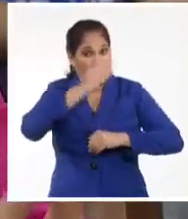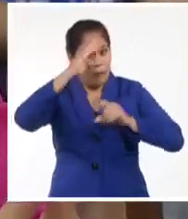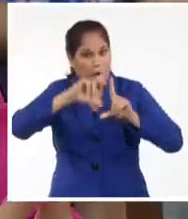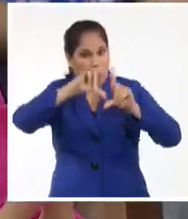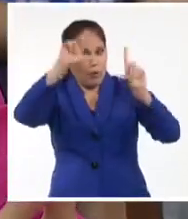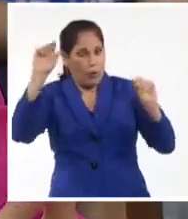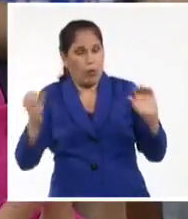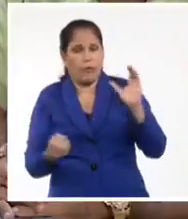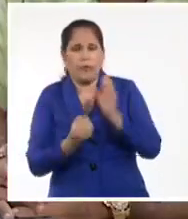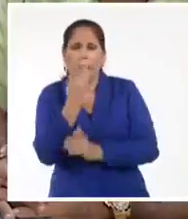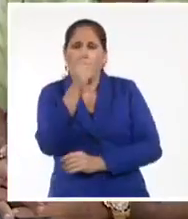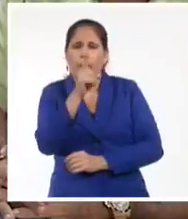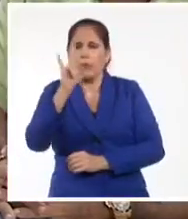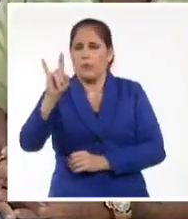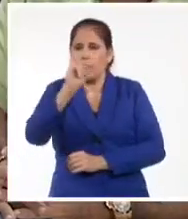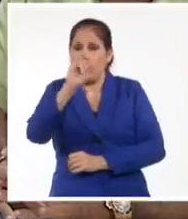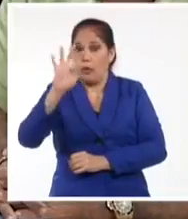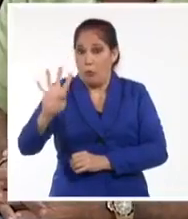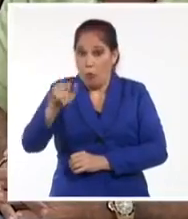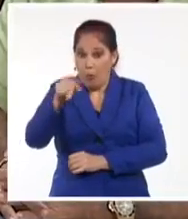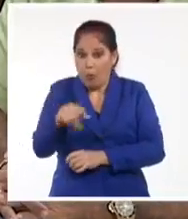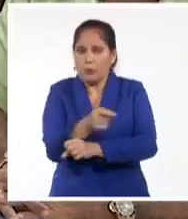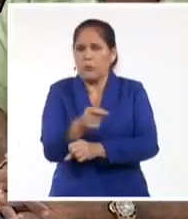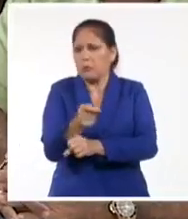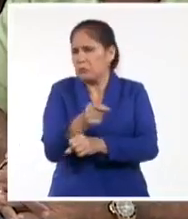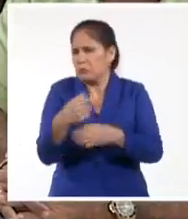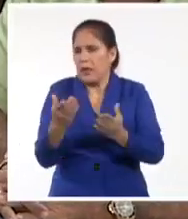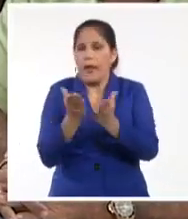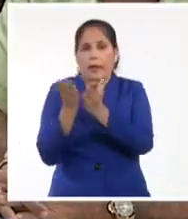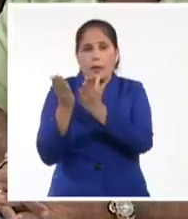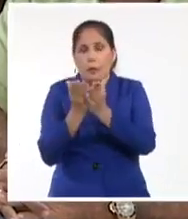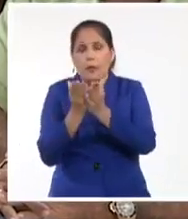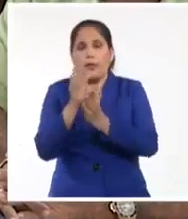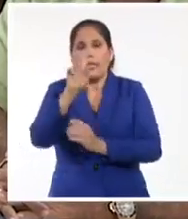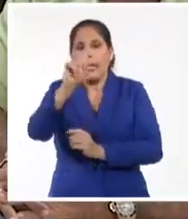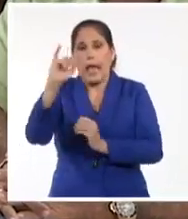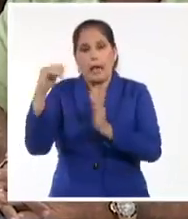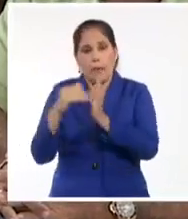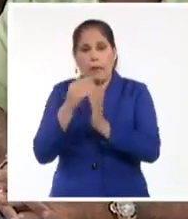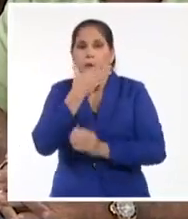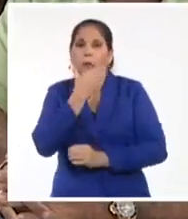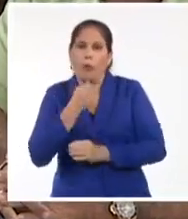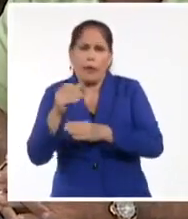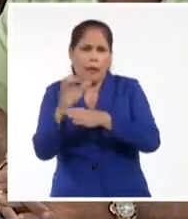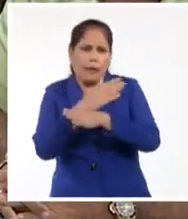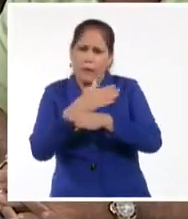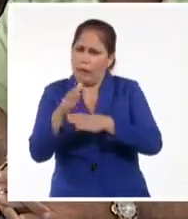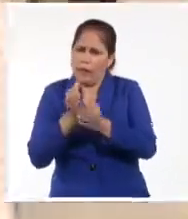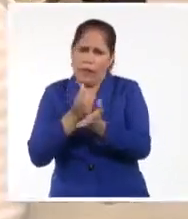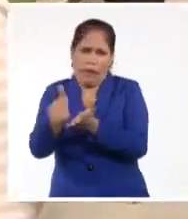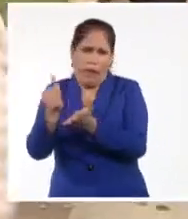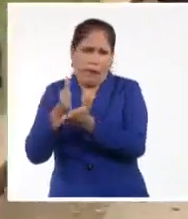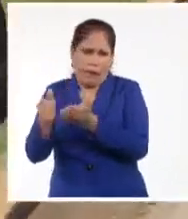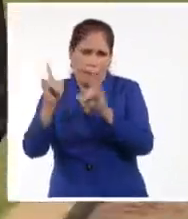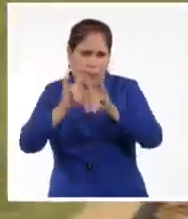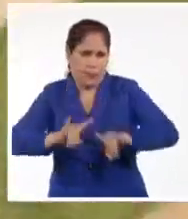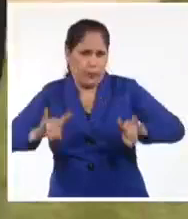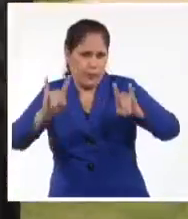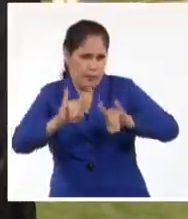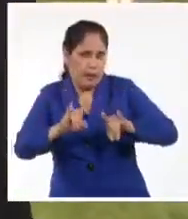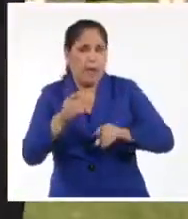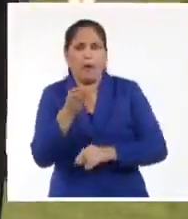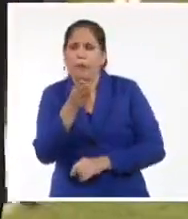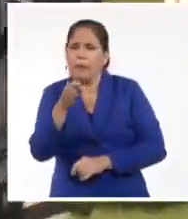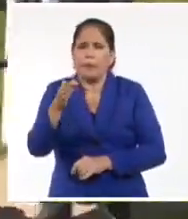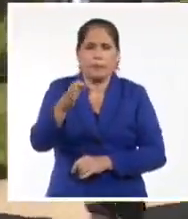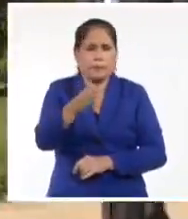fundada en 1964, cursan estudios alrededor de 6.000 jóvenes en las diferentes modalidades. Como parte del